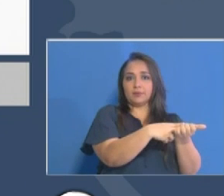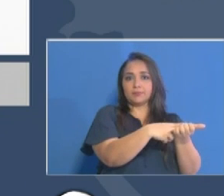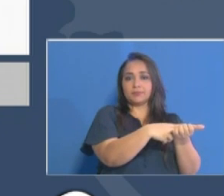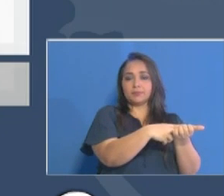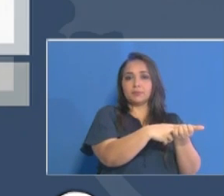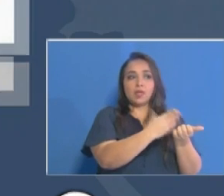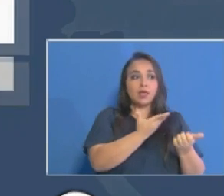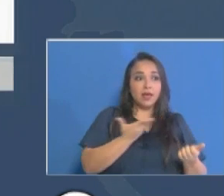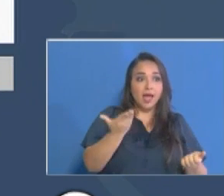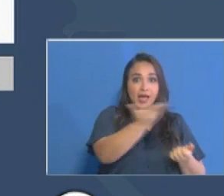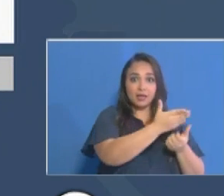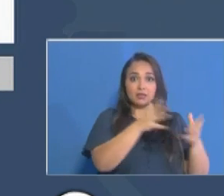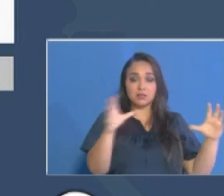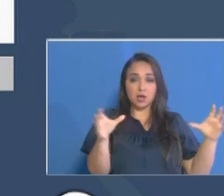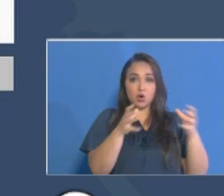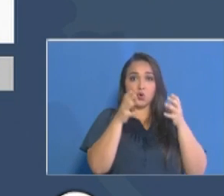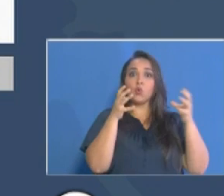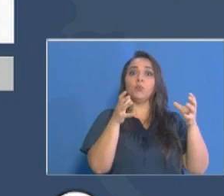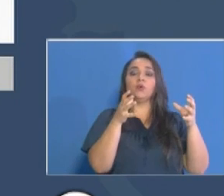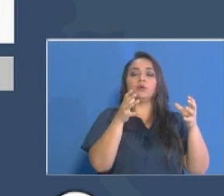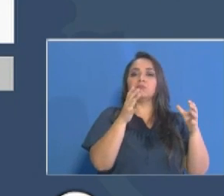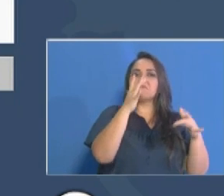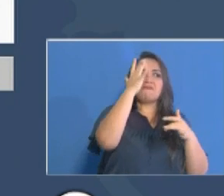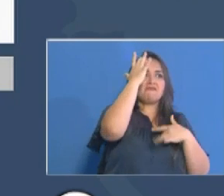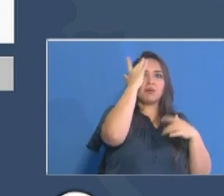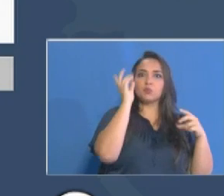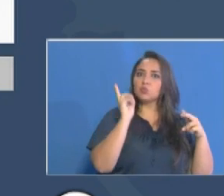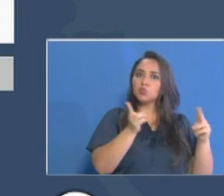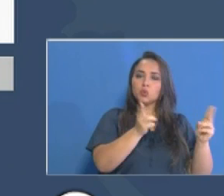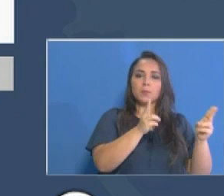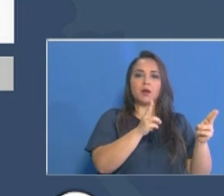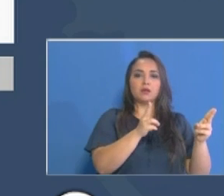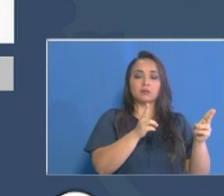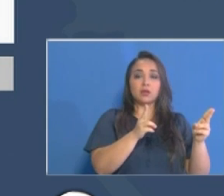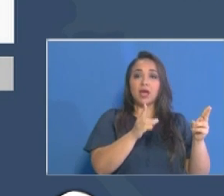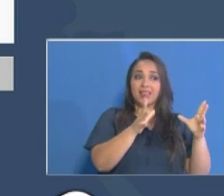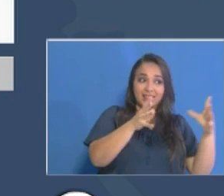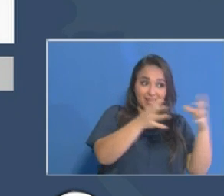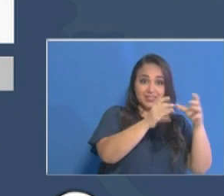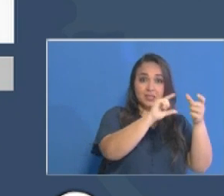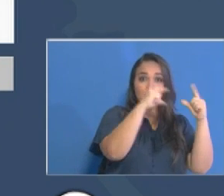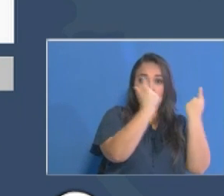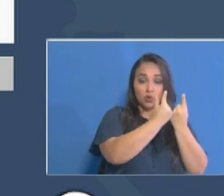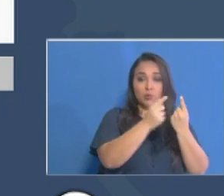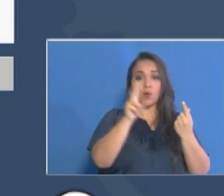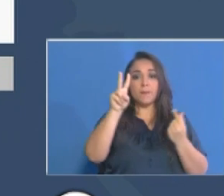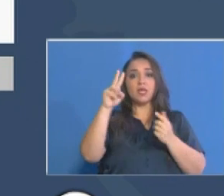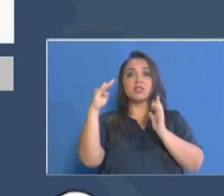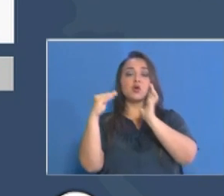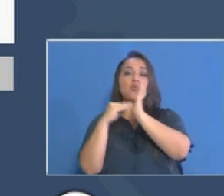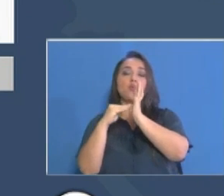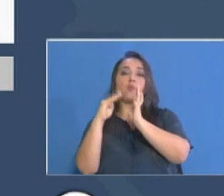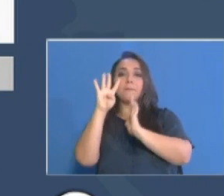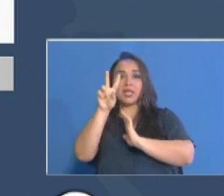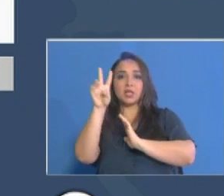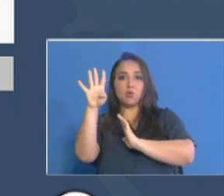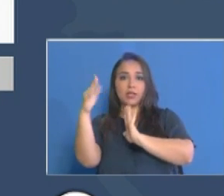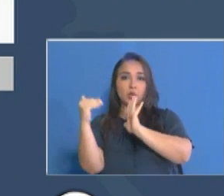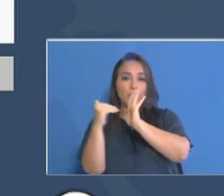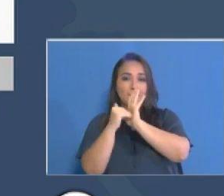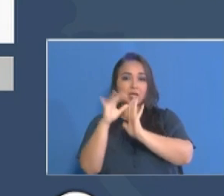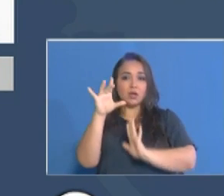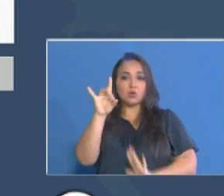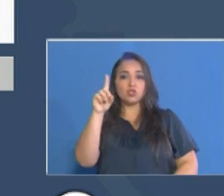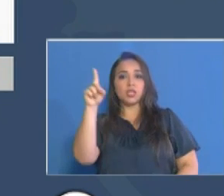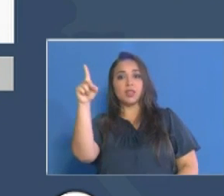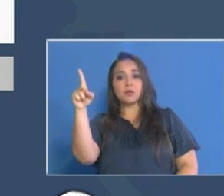esos, pueden ustedes apreciar que 24.081 corresponden